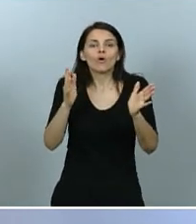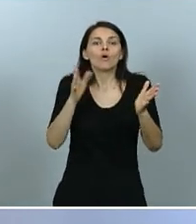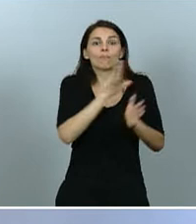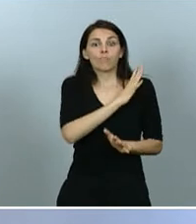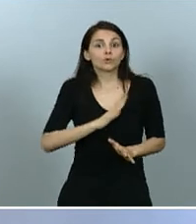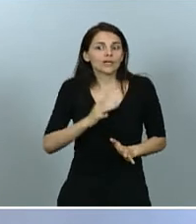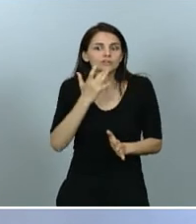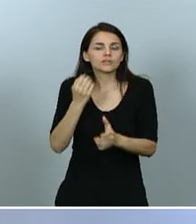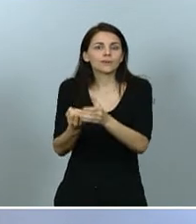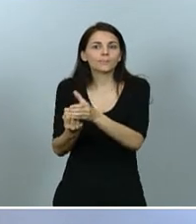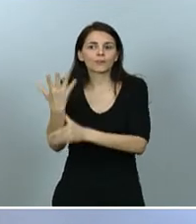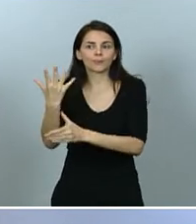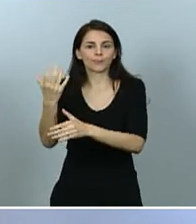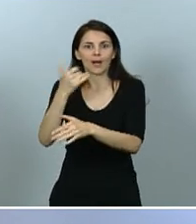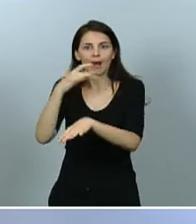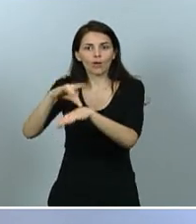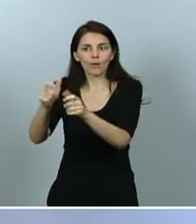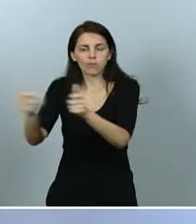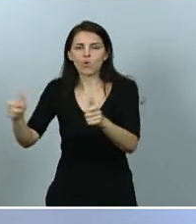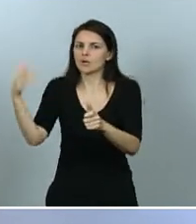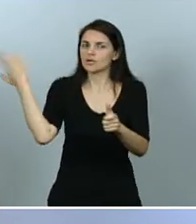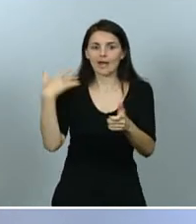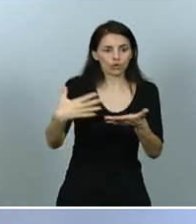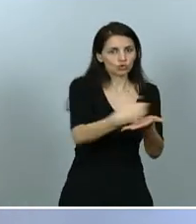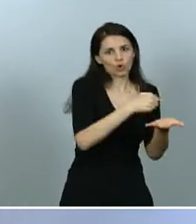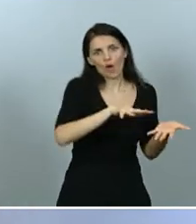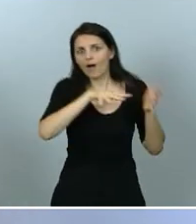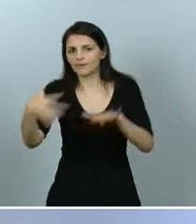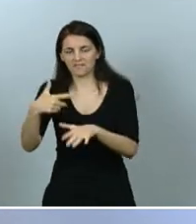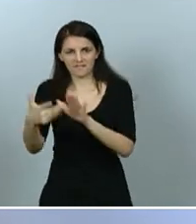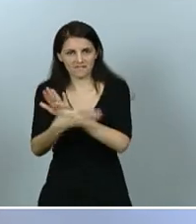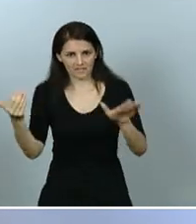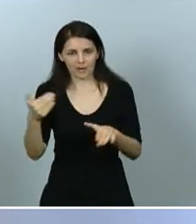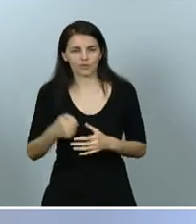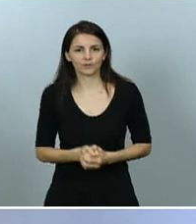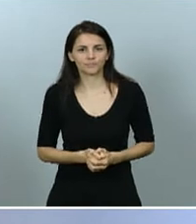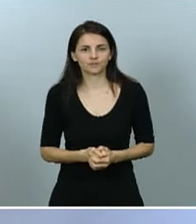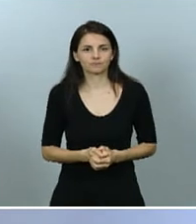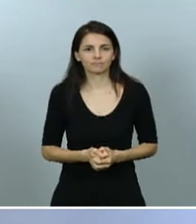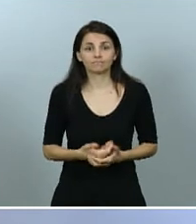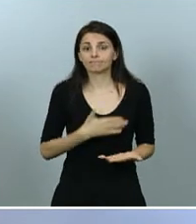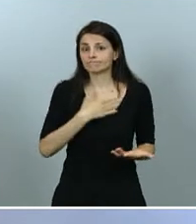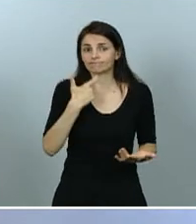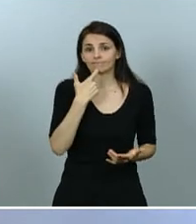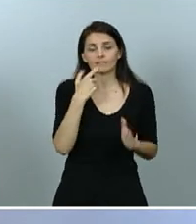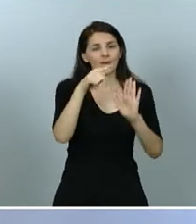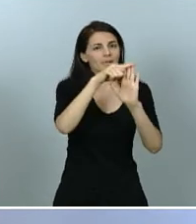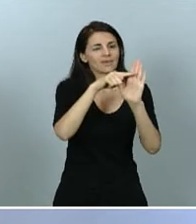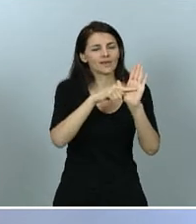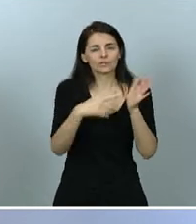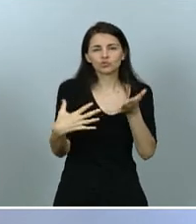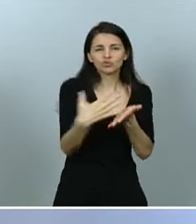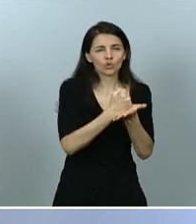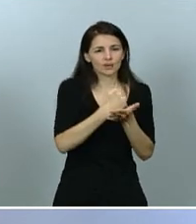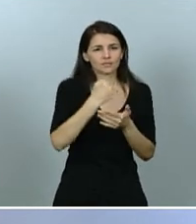escalar las capacidades asistenciales del sistema en el caso de un rebrote. En definitiva, todas aquellas medidas que consideramos que hasta que no se